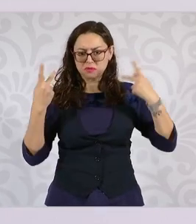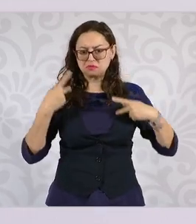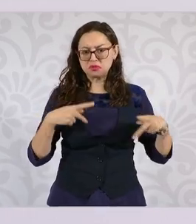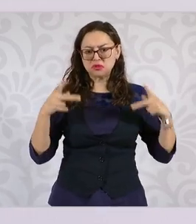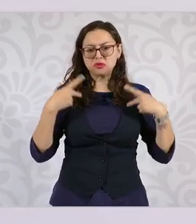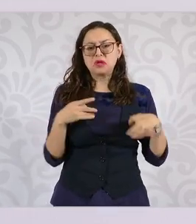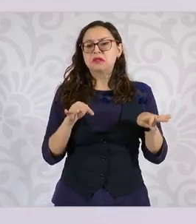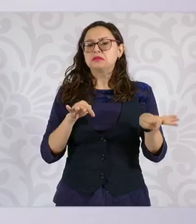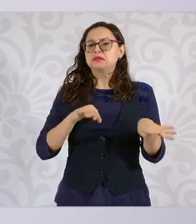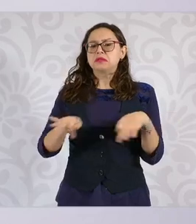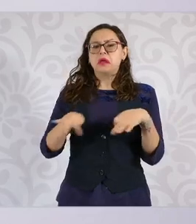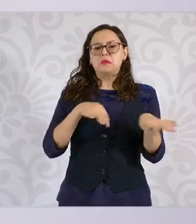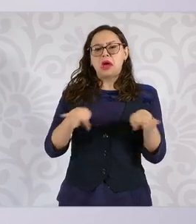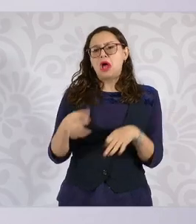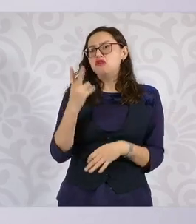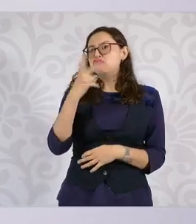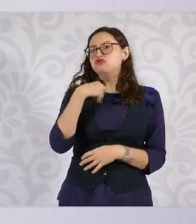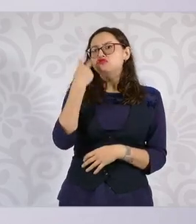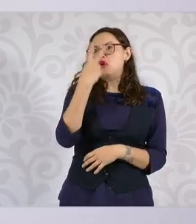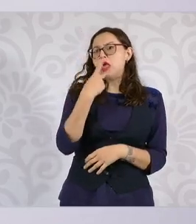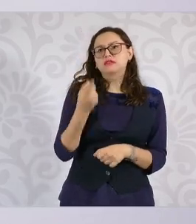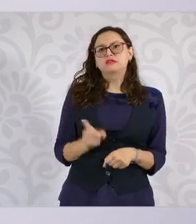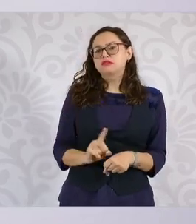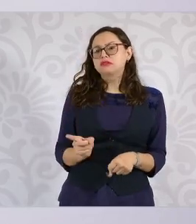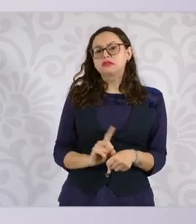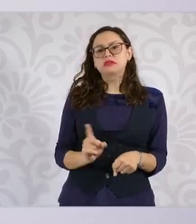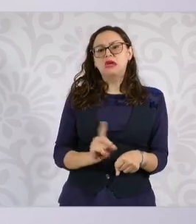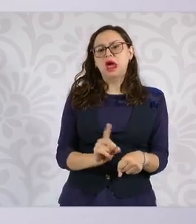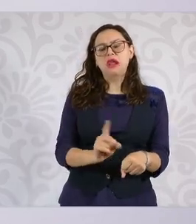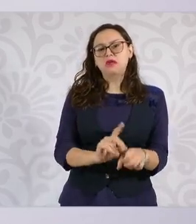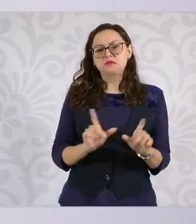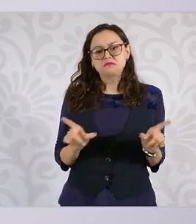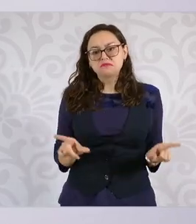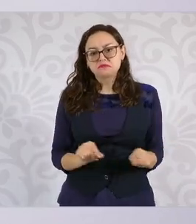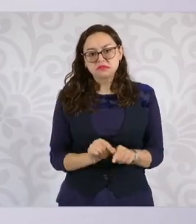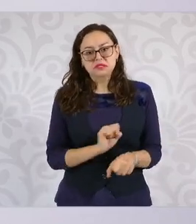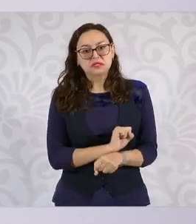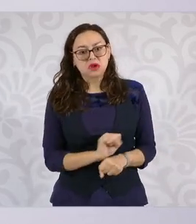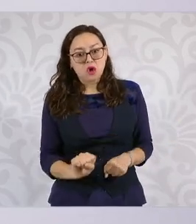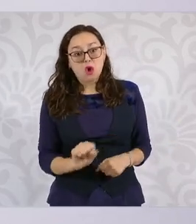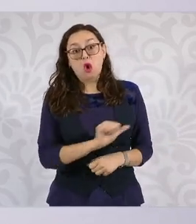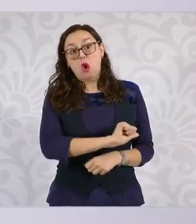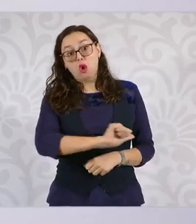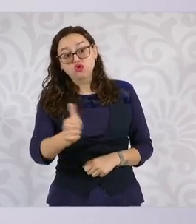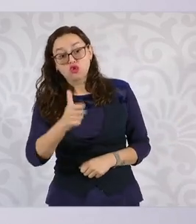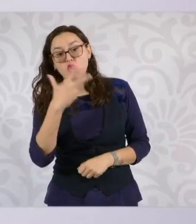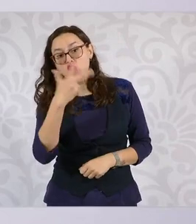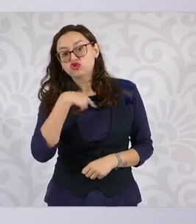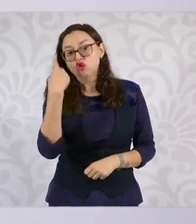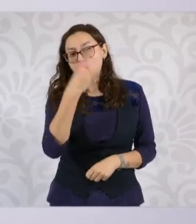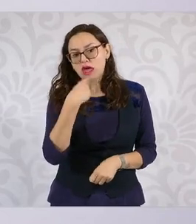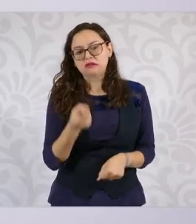tiempo completo. Algunos otros trabajarán ocho horas al día, algunos trabajan hasta más.